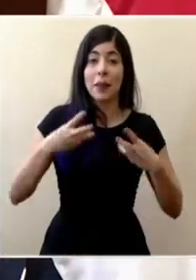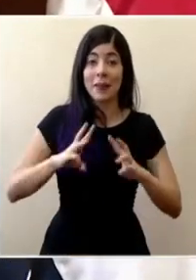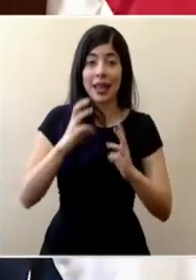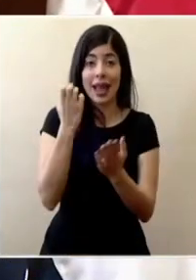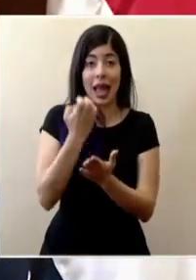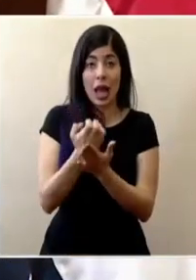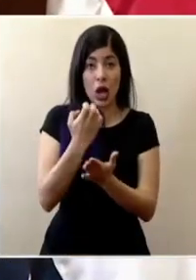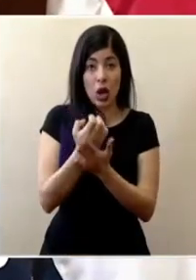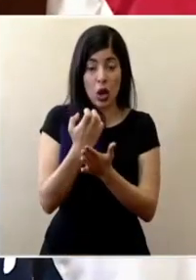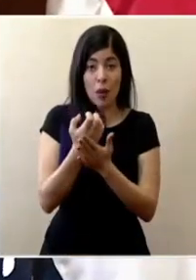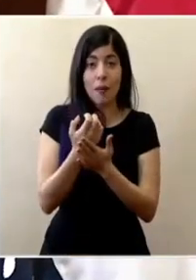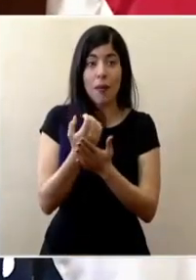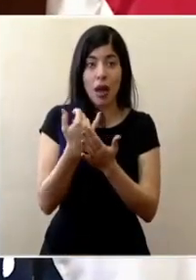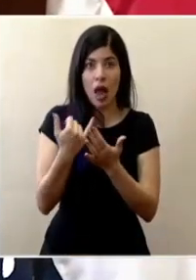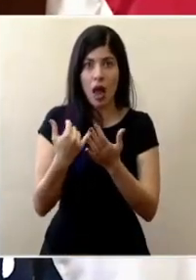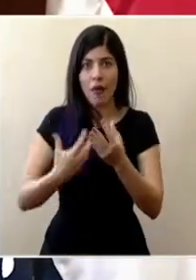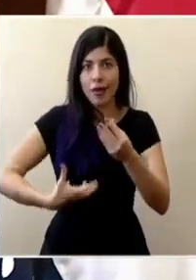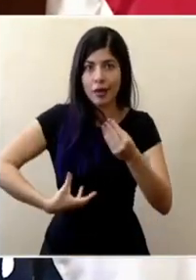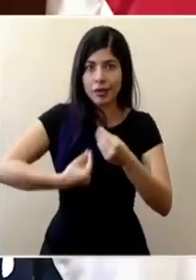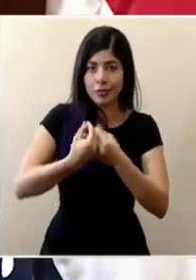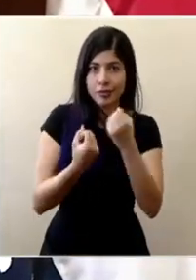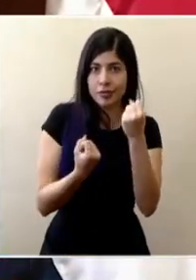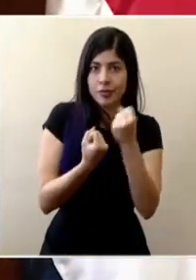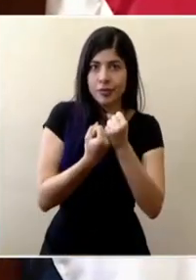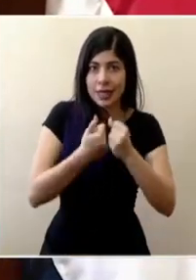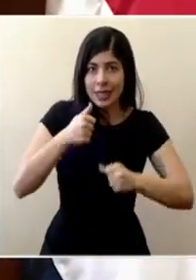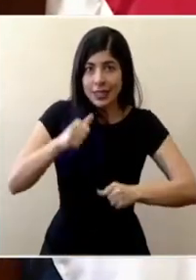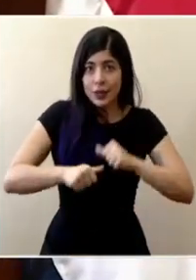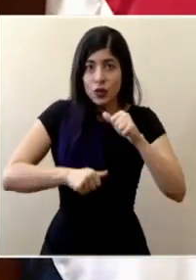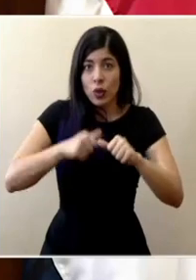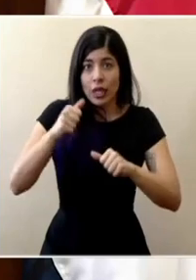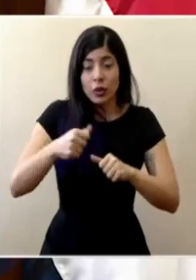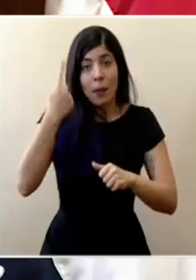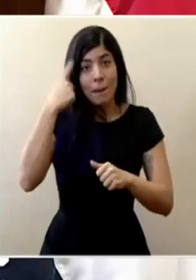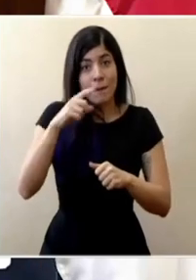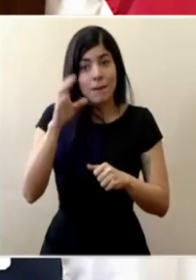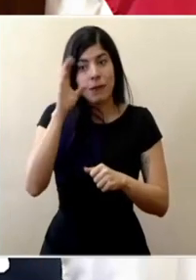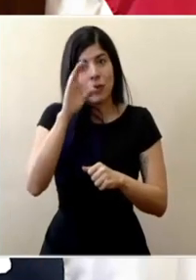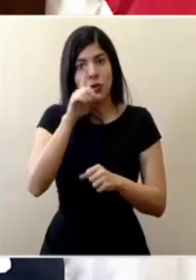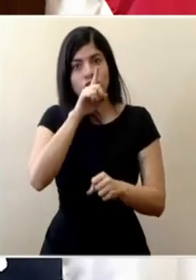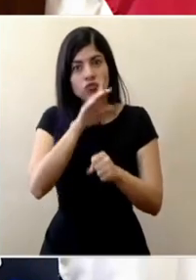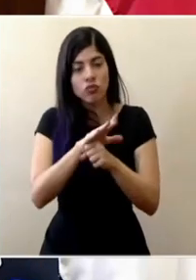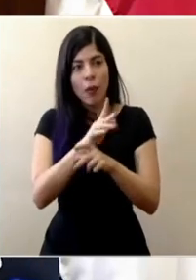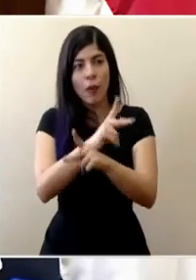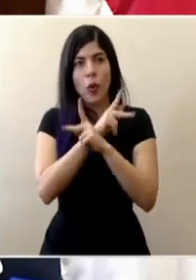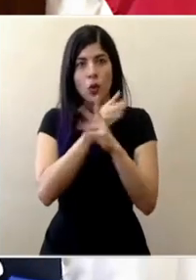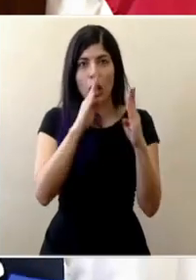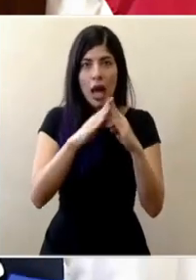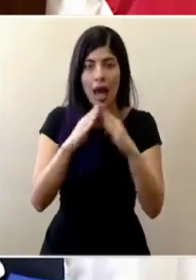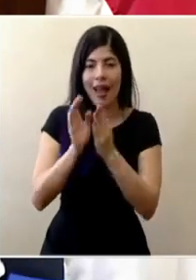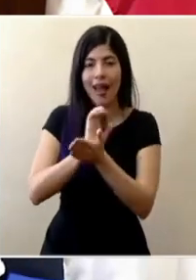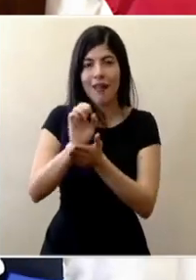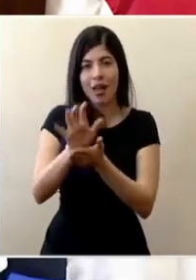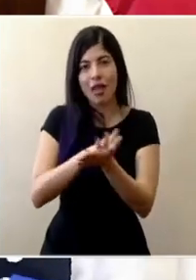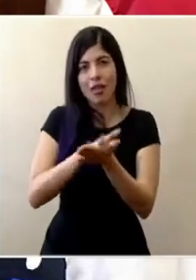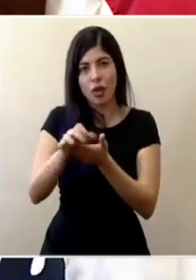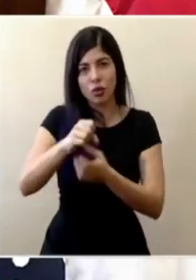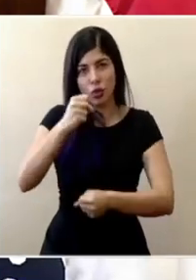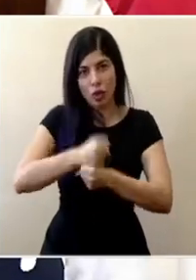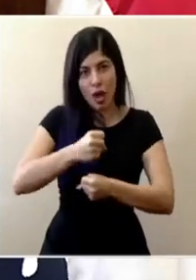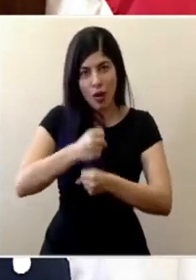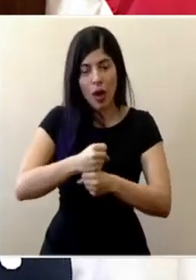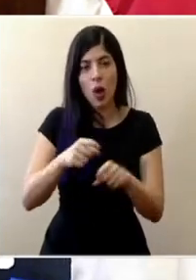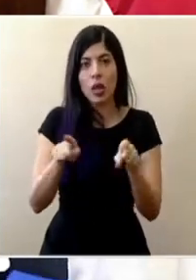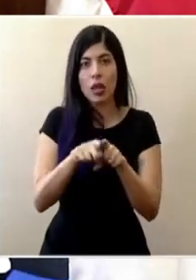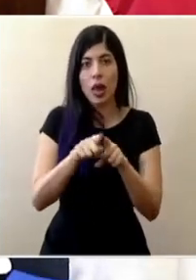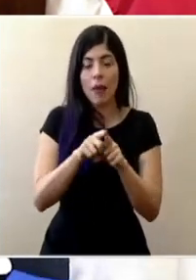económicas que complementan los esfuerzos para poder garantizar, proteger hogares, evitar la destrucción del empleo y también